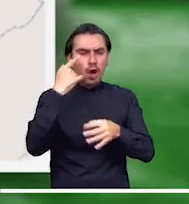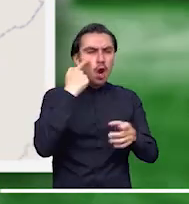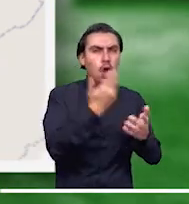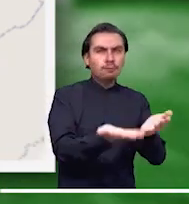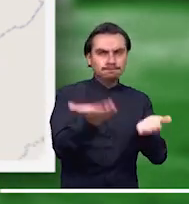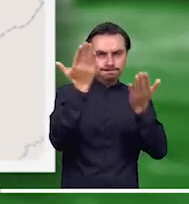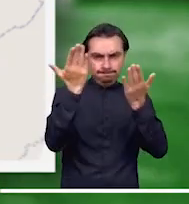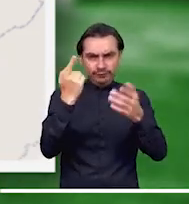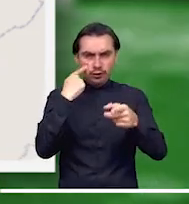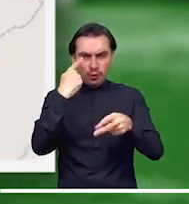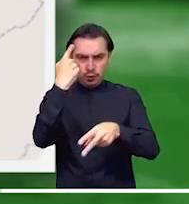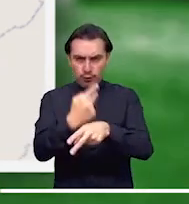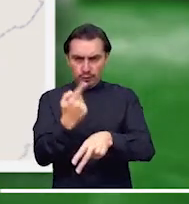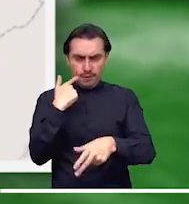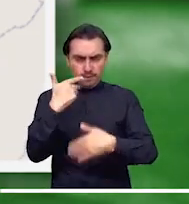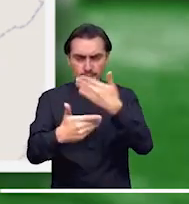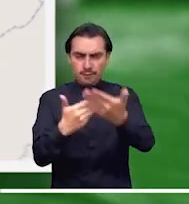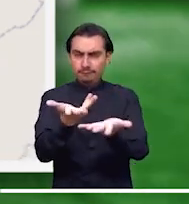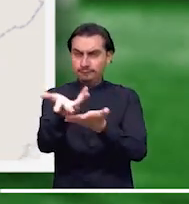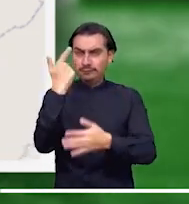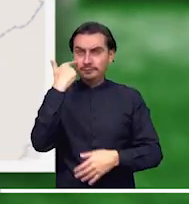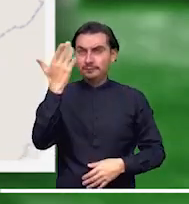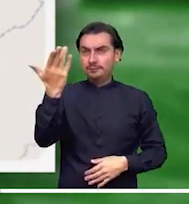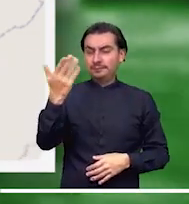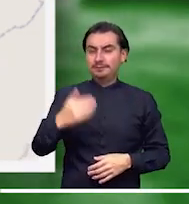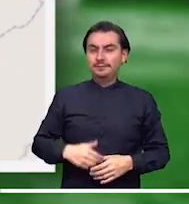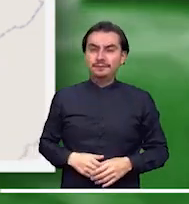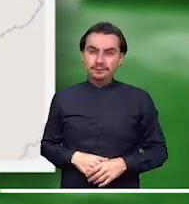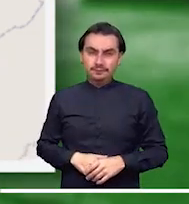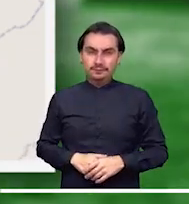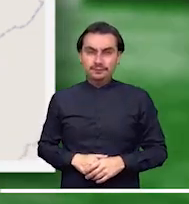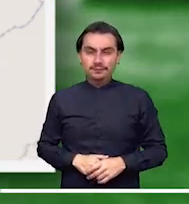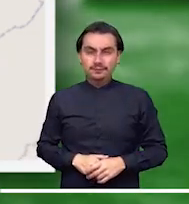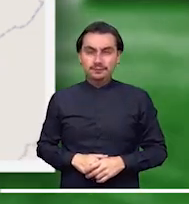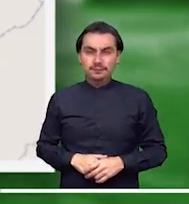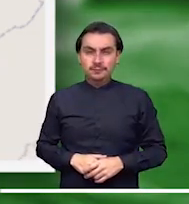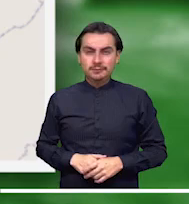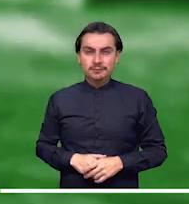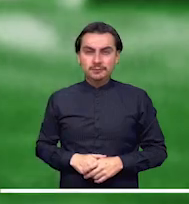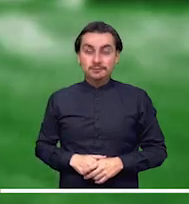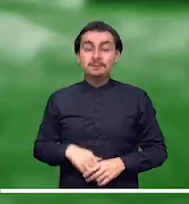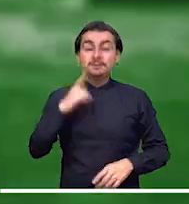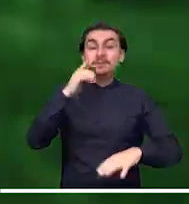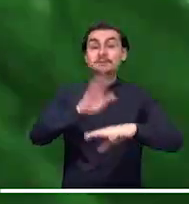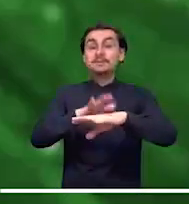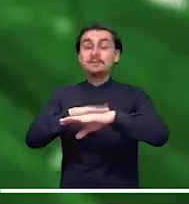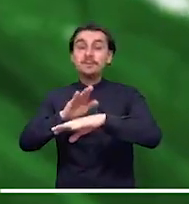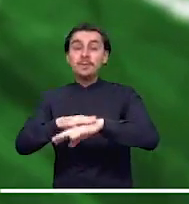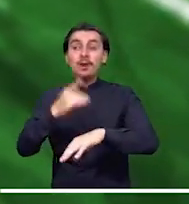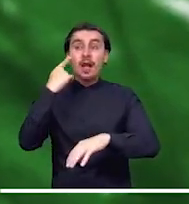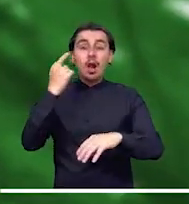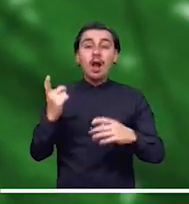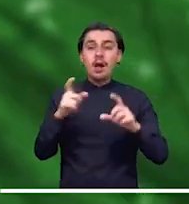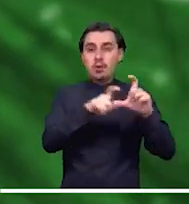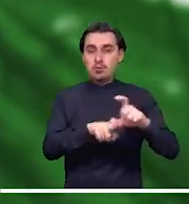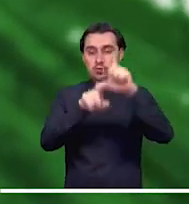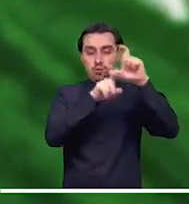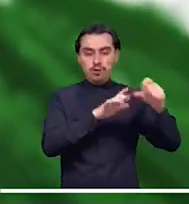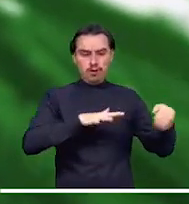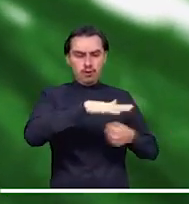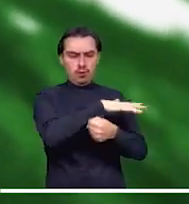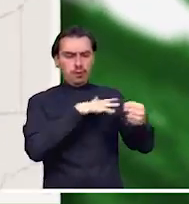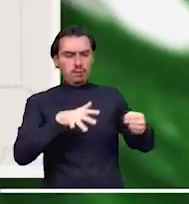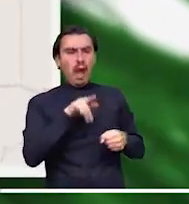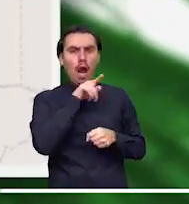del Golfo de Morrosquillo en Sucre, creciente súbita de la quebrada La Villa a la altura de la población El Bagre en Antioquia.